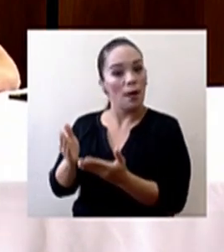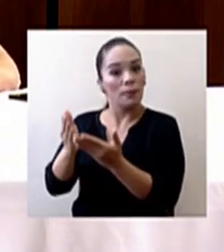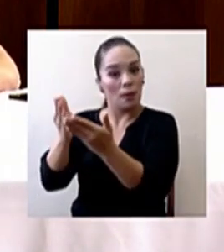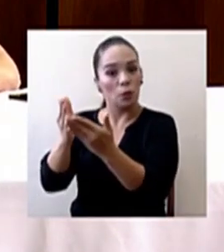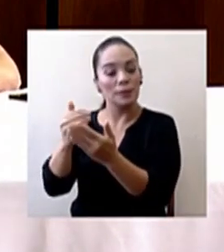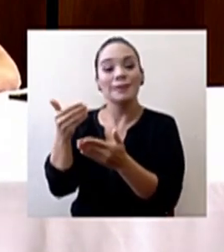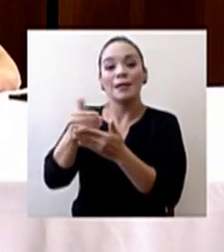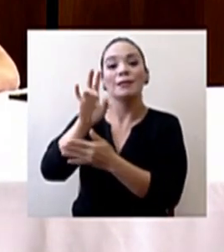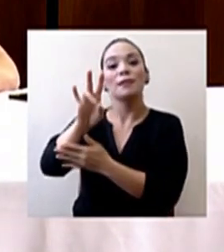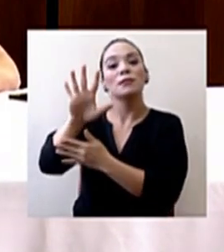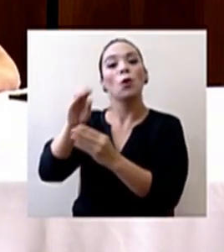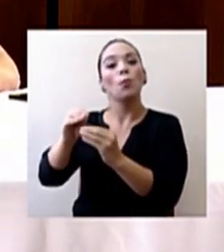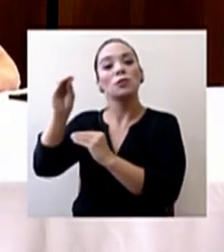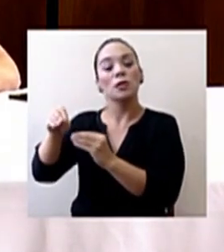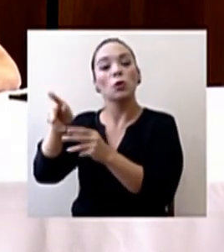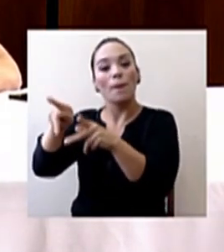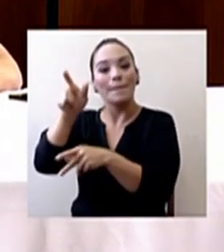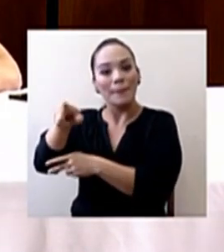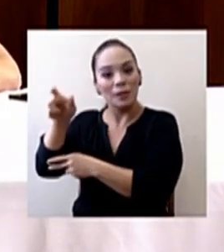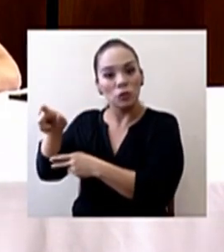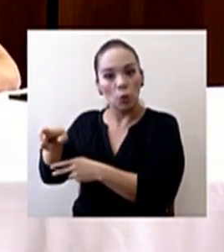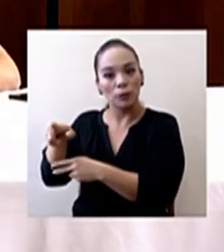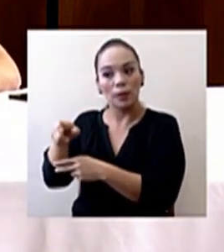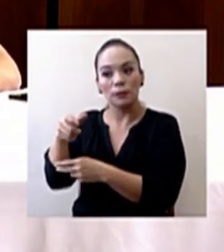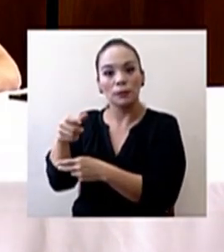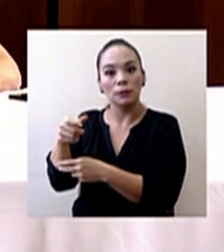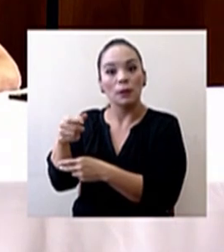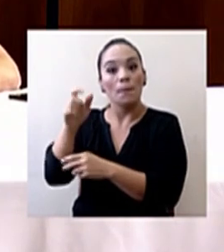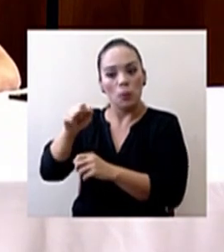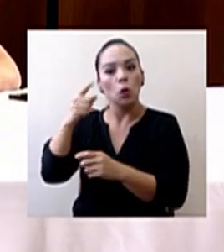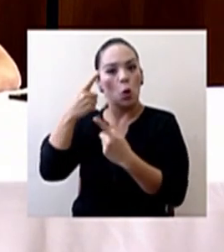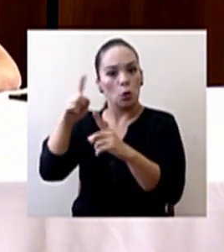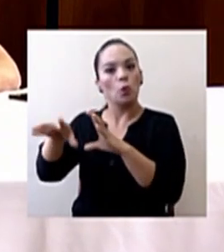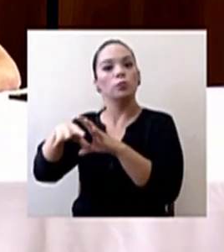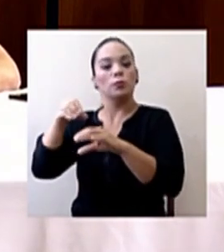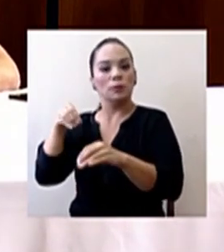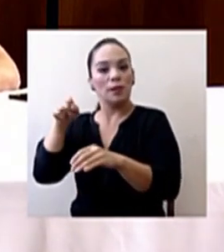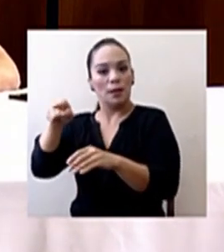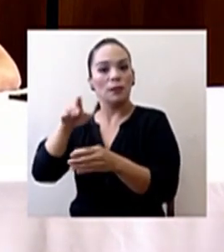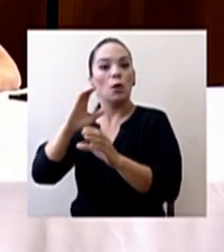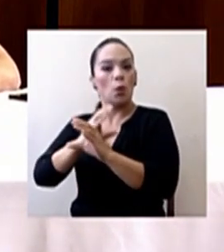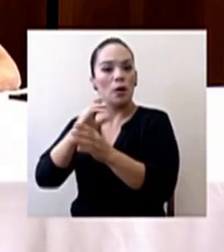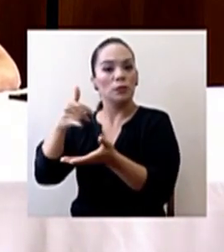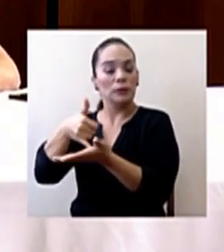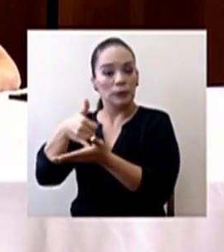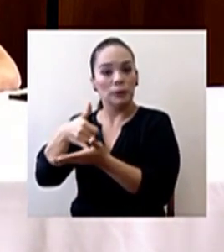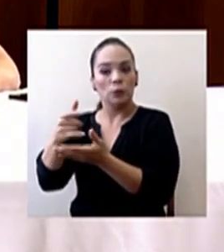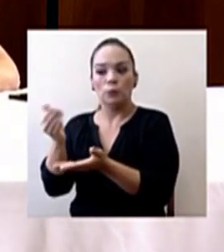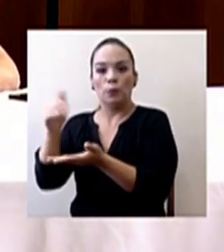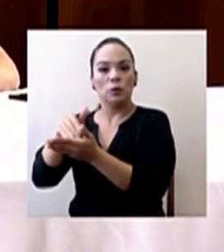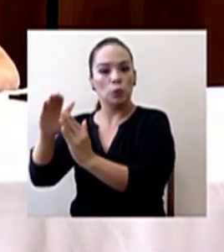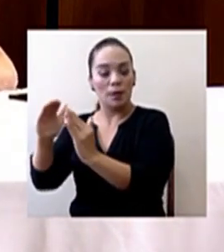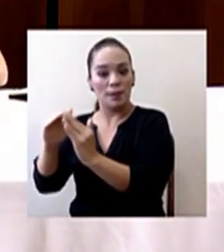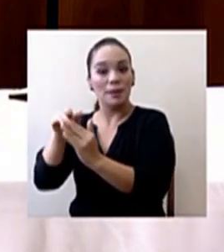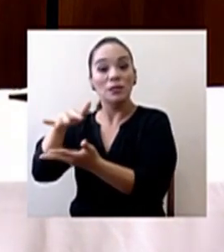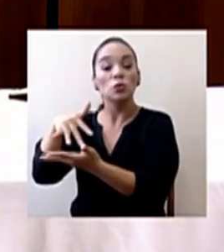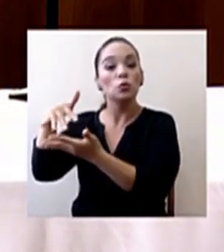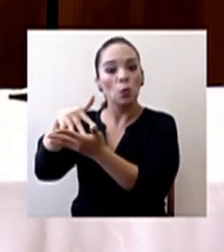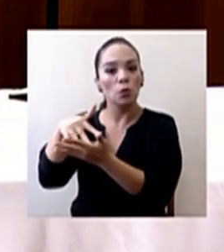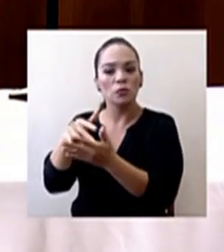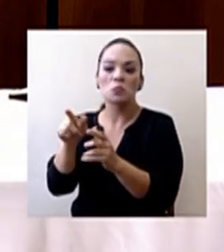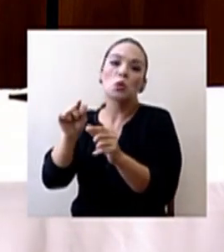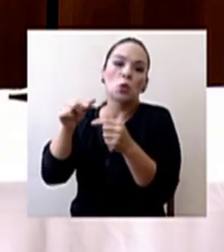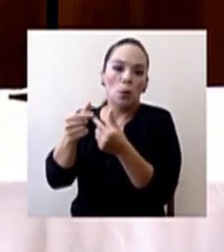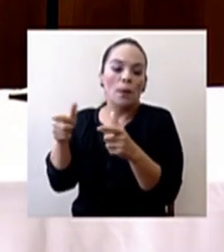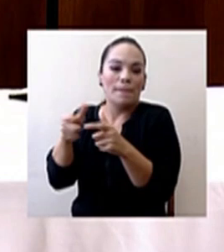cerca del 75% de los pacientes tratados pudo salir de cuidados intensivos y regresar a sus casas. Si bien el estudio fue hecho a pequeña escala, en